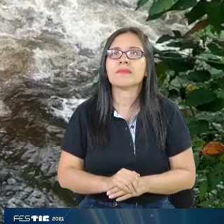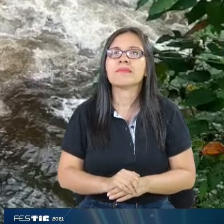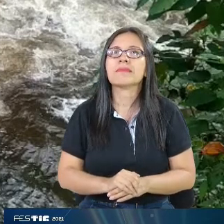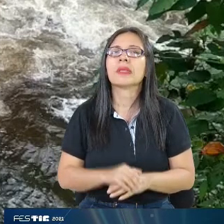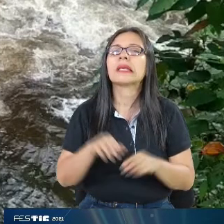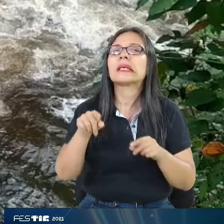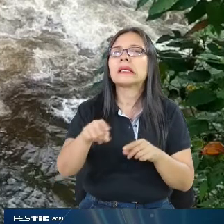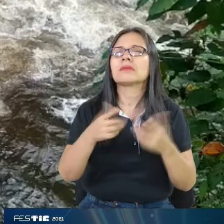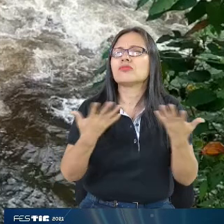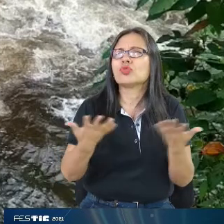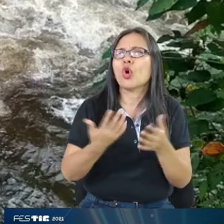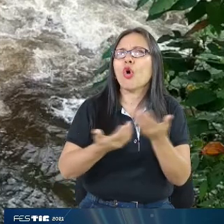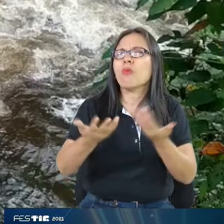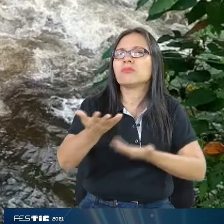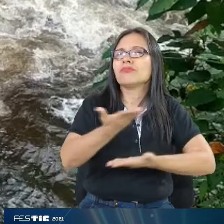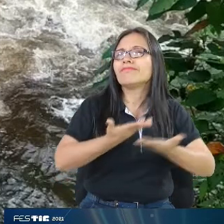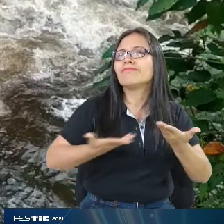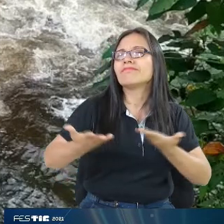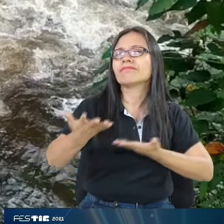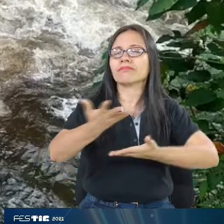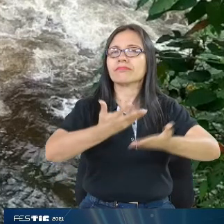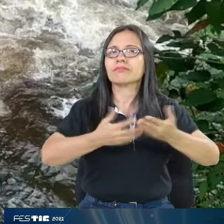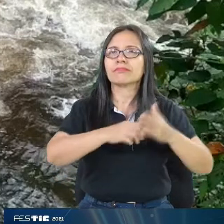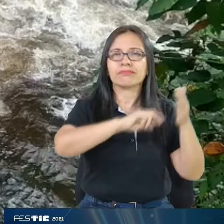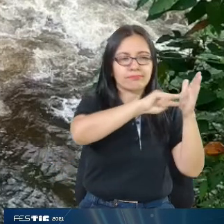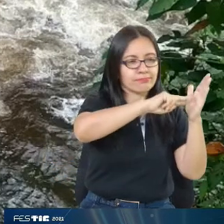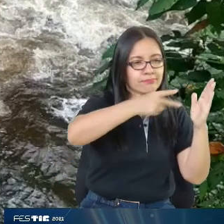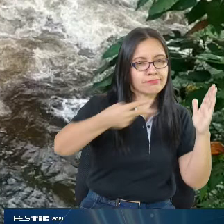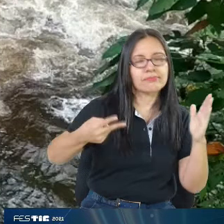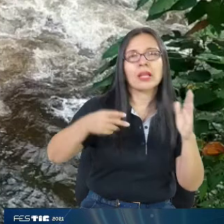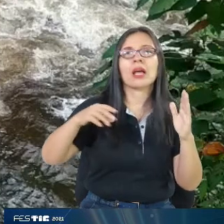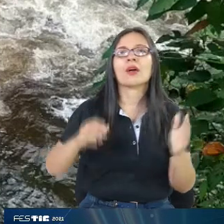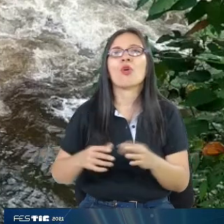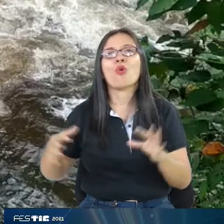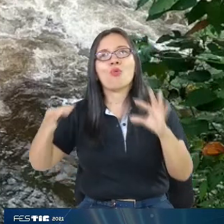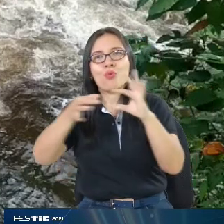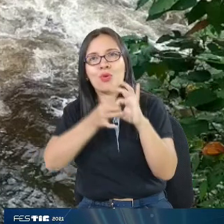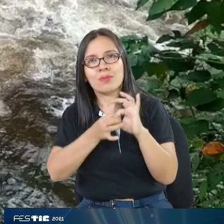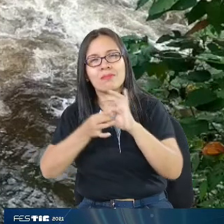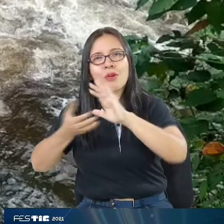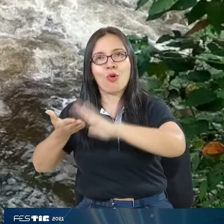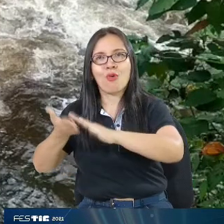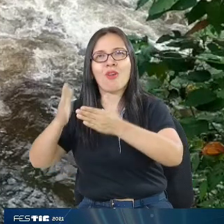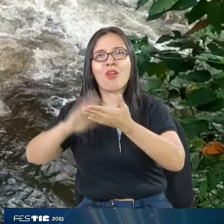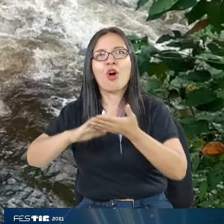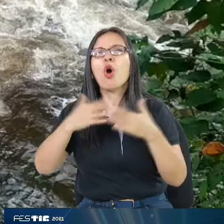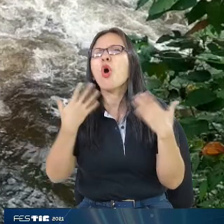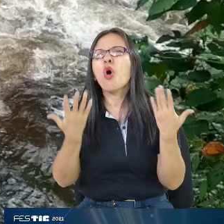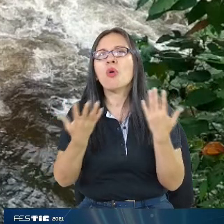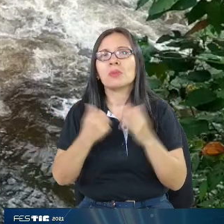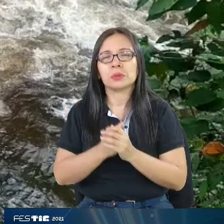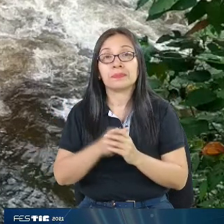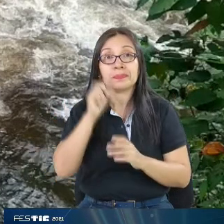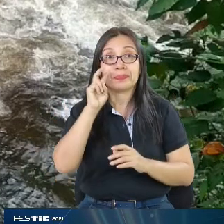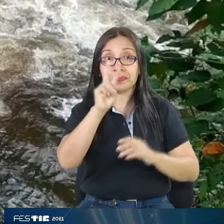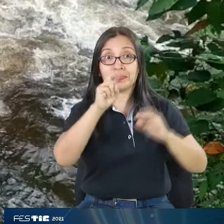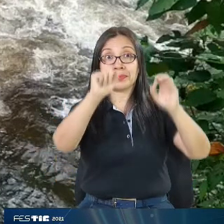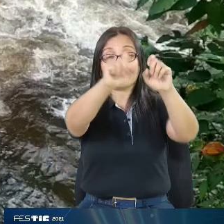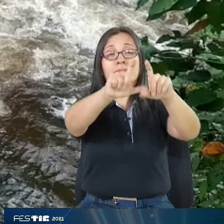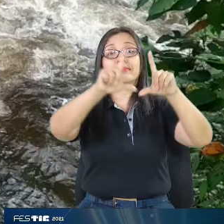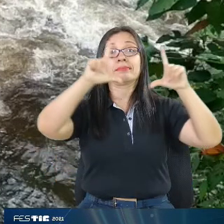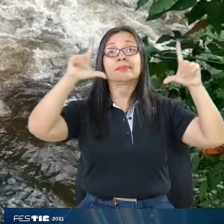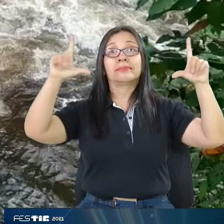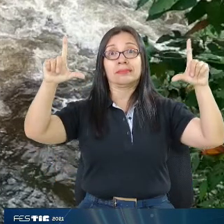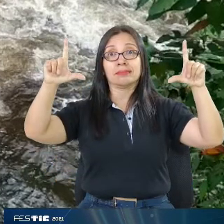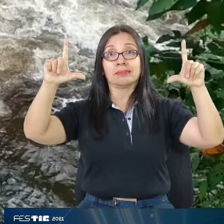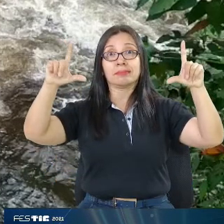cómo interactúa la herramienta digital con la comunitaria. Entonces, esto es lo que vemos en el Geoportal. Fue un